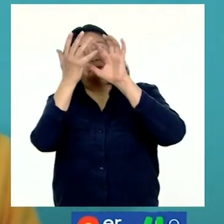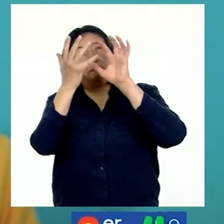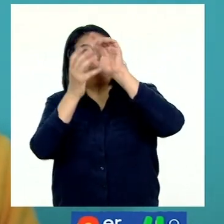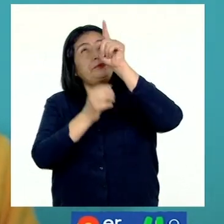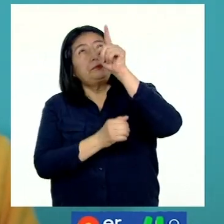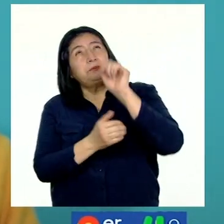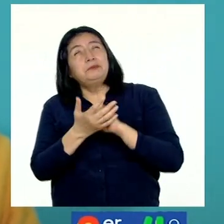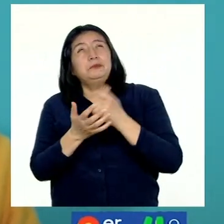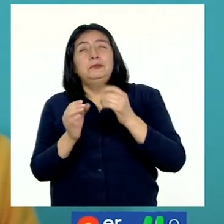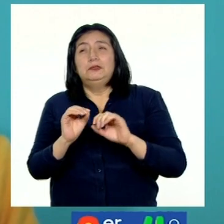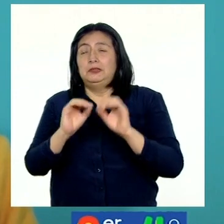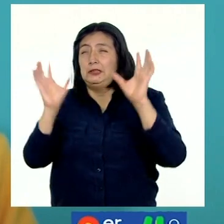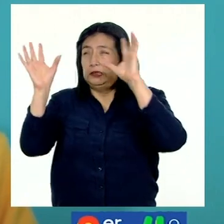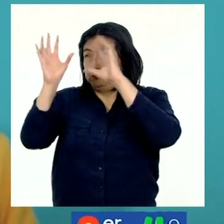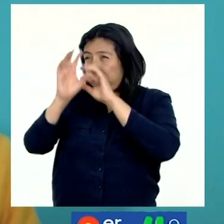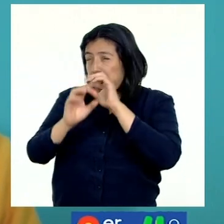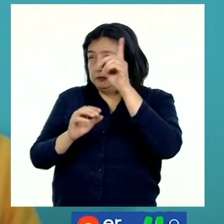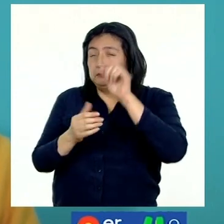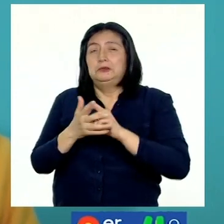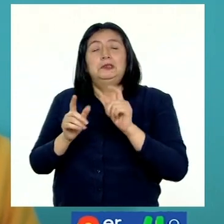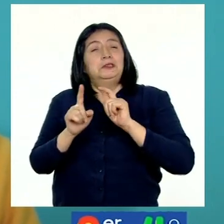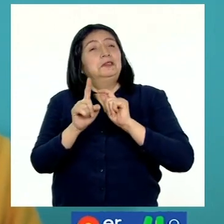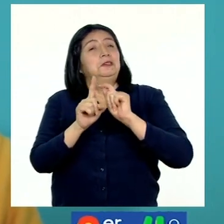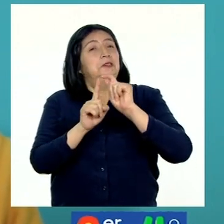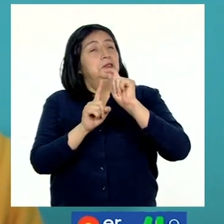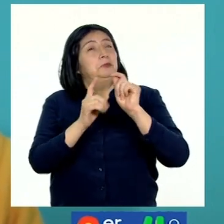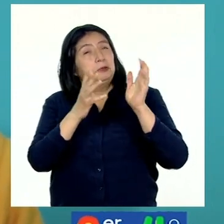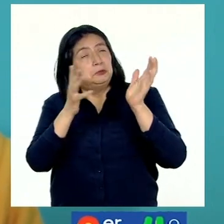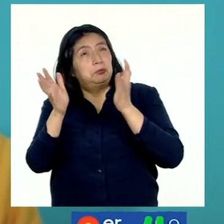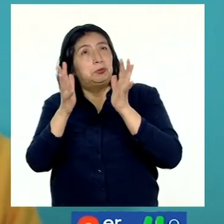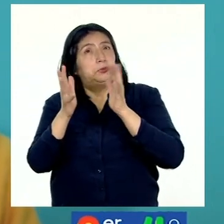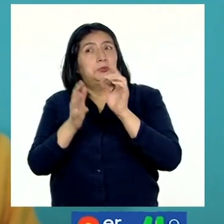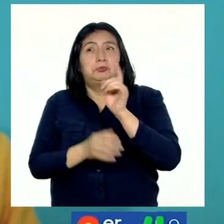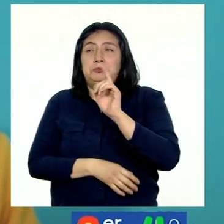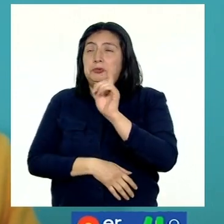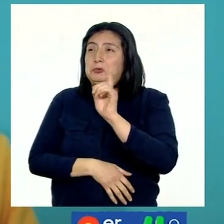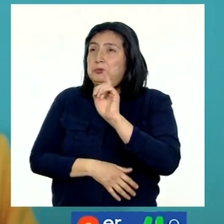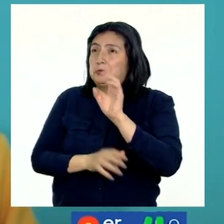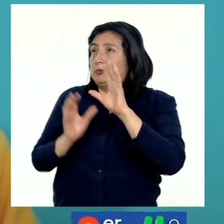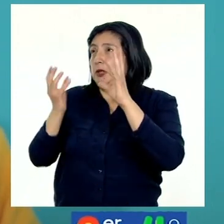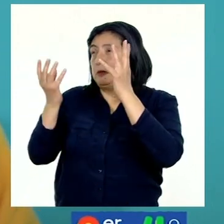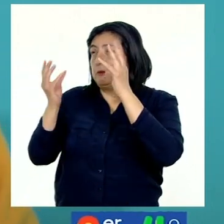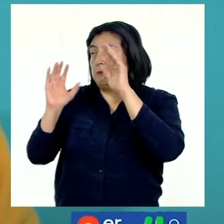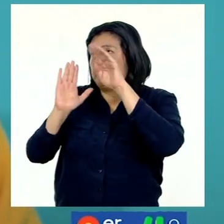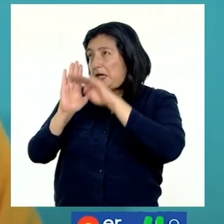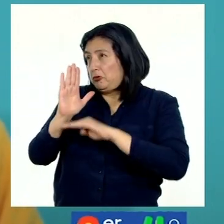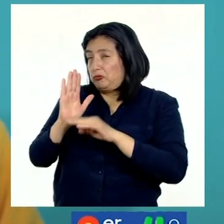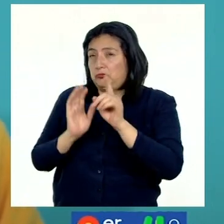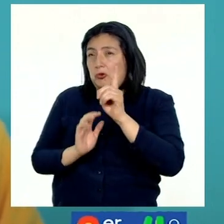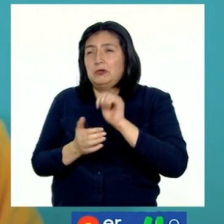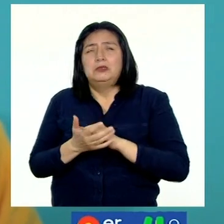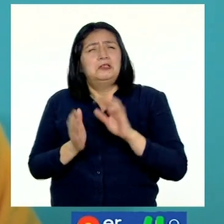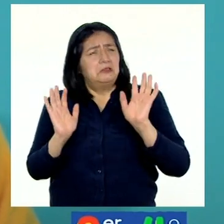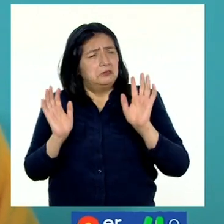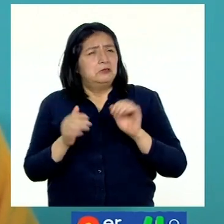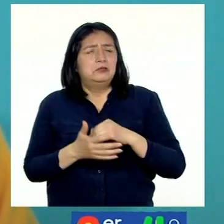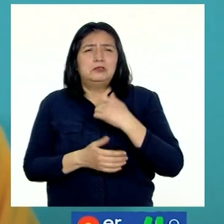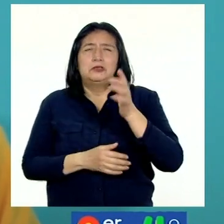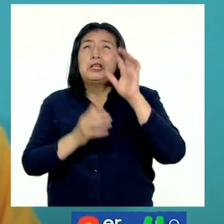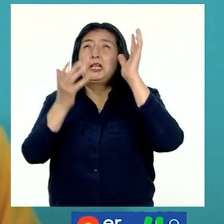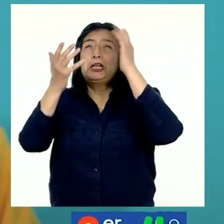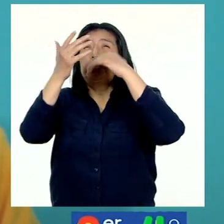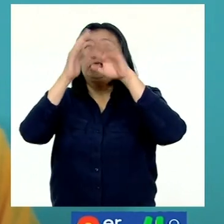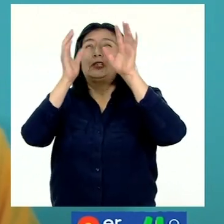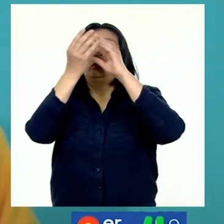nubosidad durante la noche, la temperatura del aire tampoco va a disminuir. Al contrario, si el